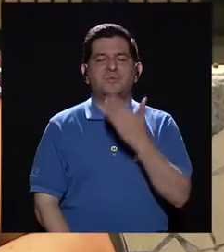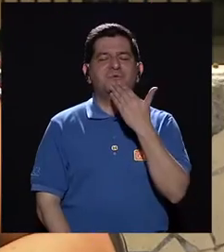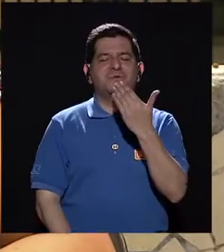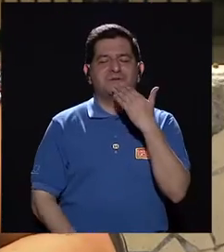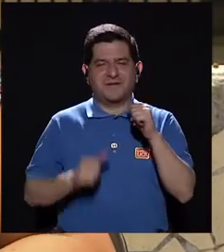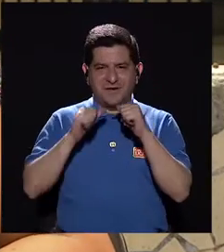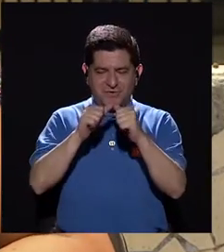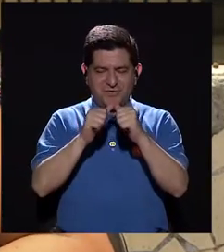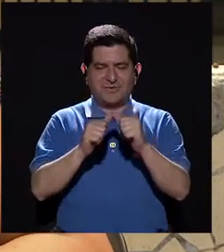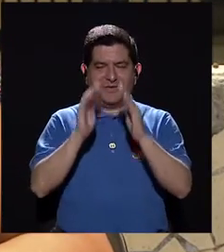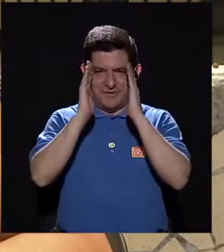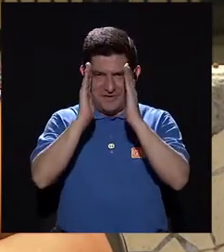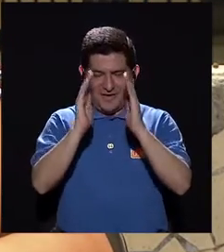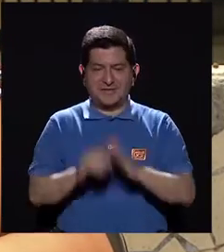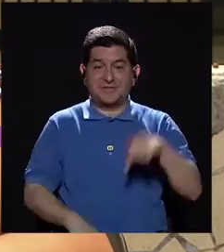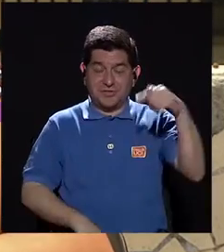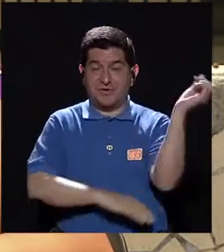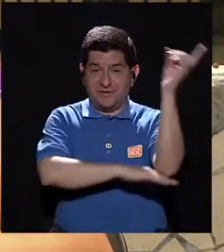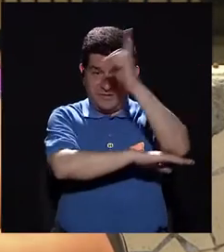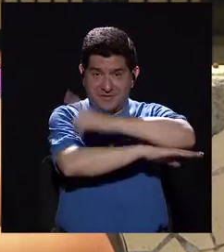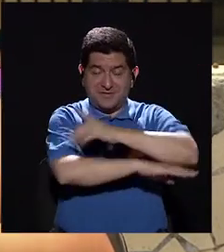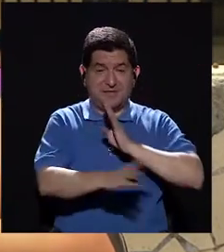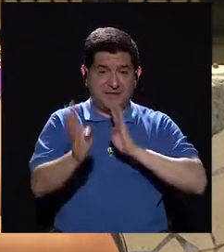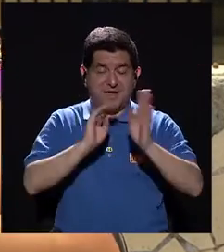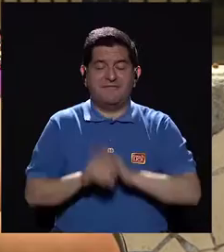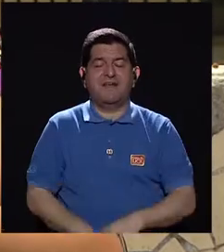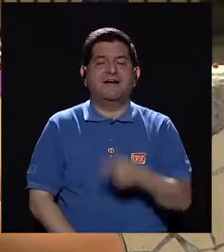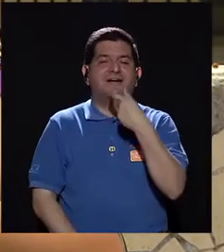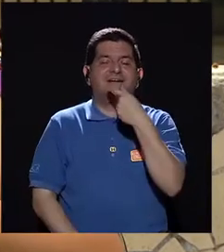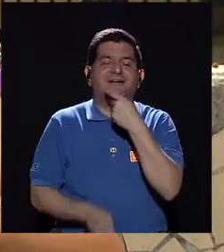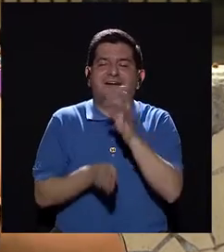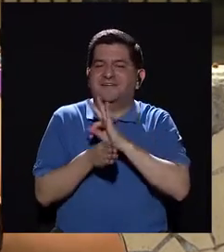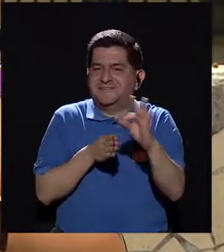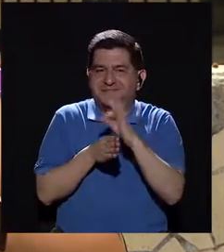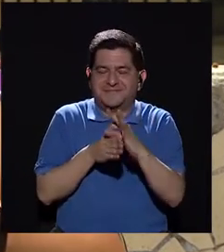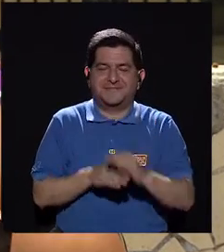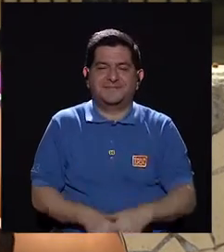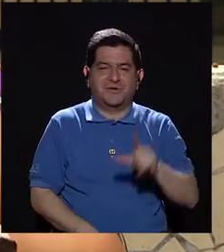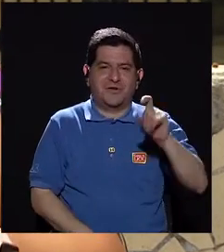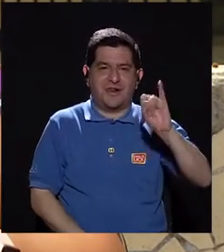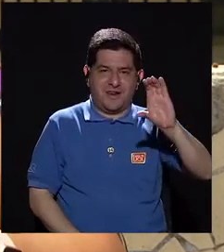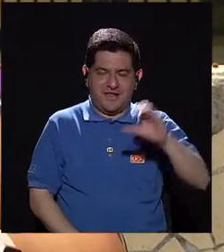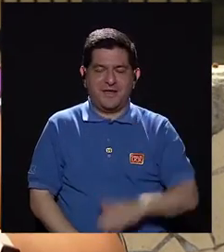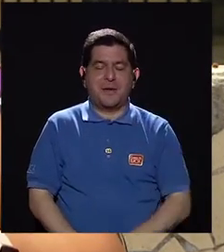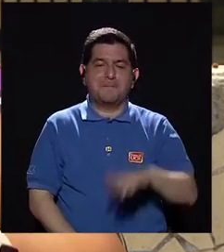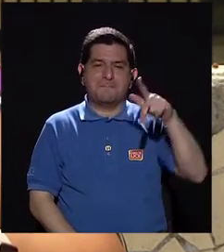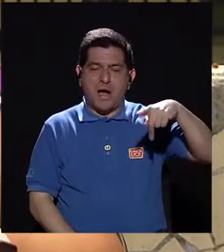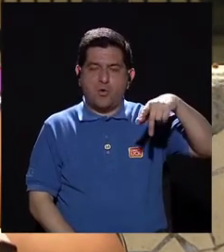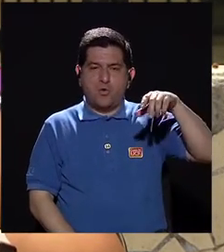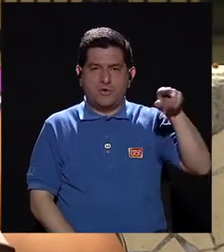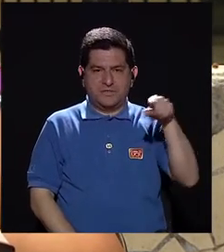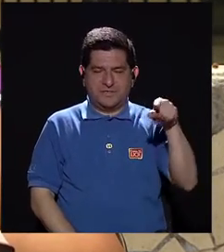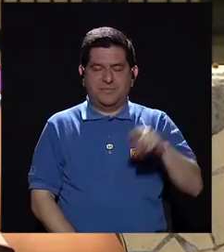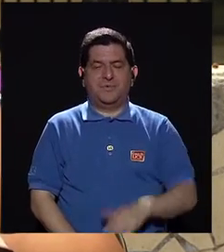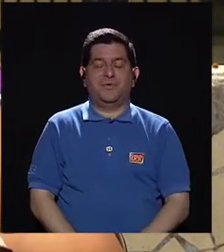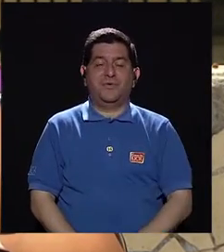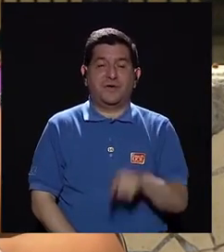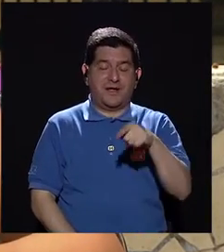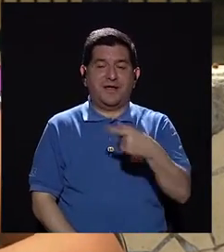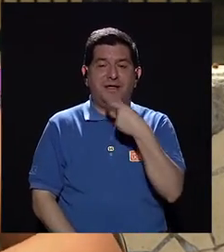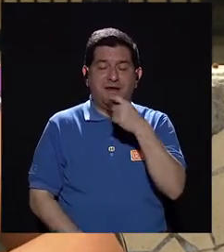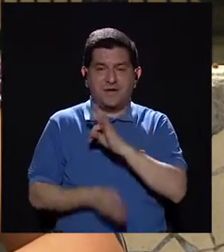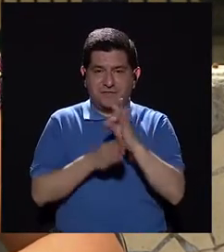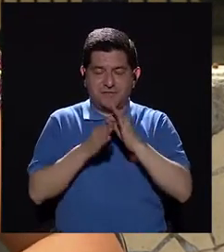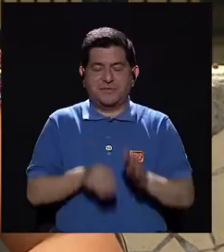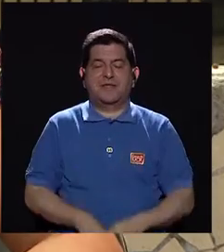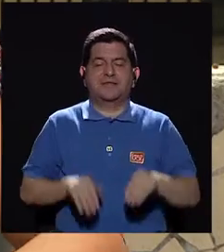Gracias por continuar ahí con nosotros el día de hoy hablando sobre la risoterapia con el licenciado Paul Zamora, risoterapeuta de la